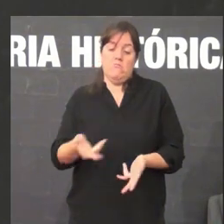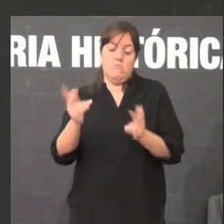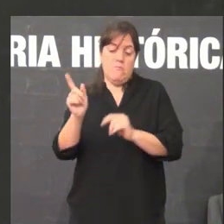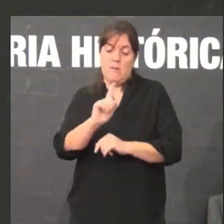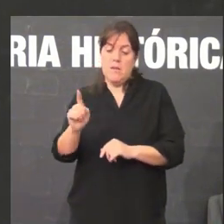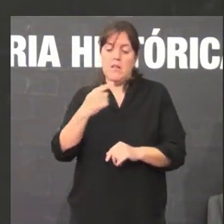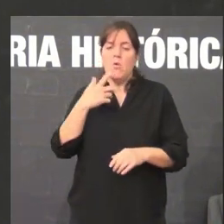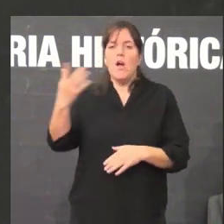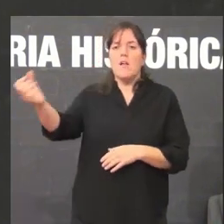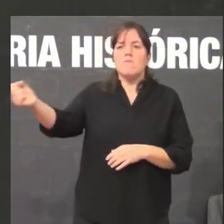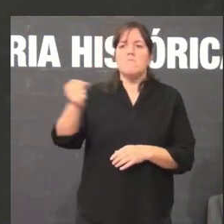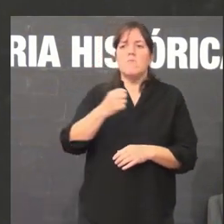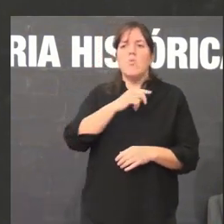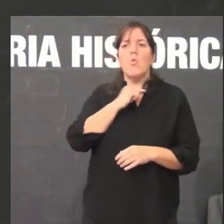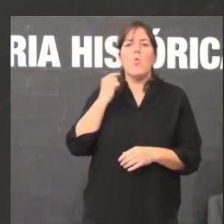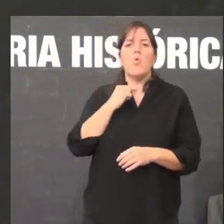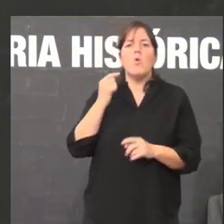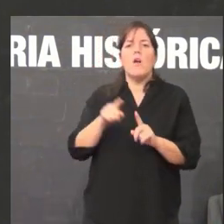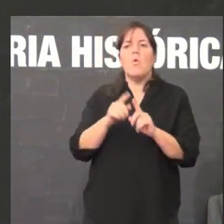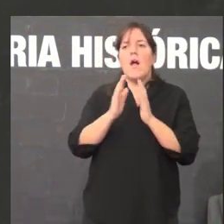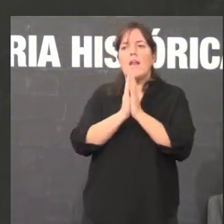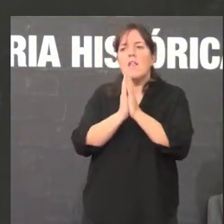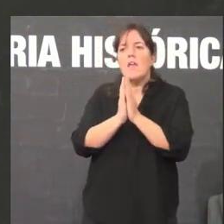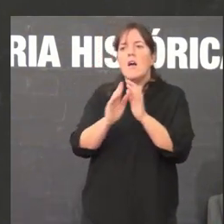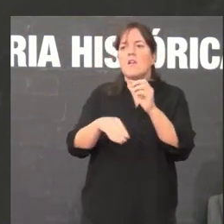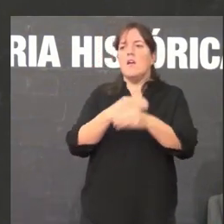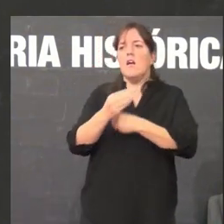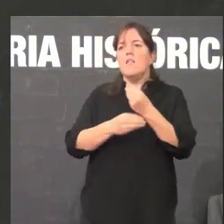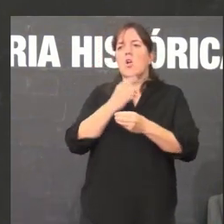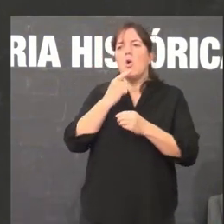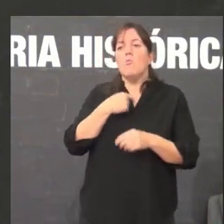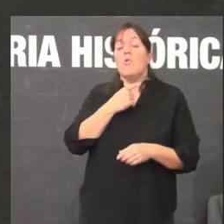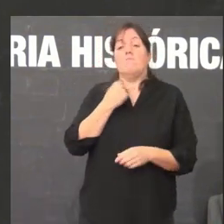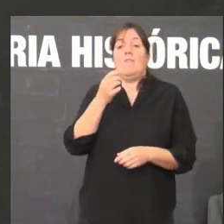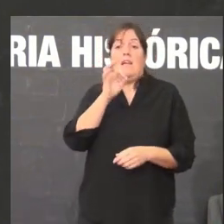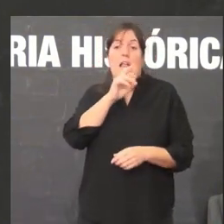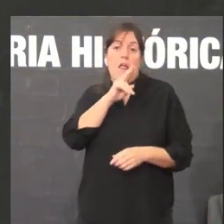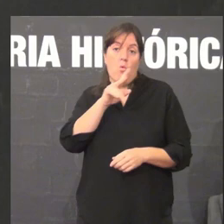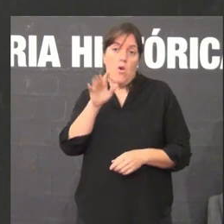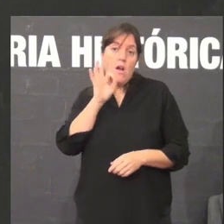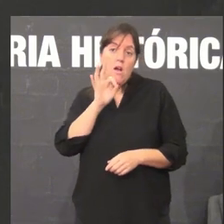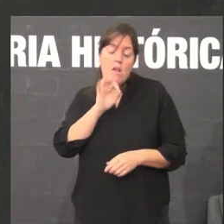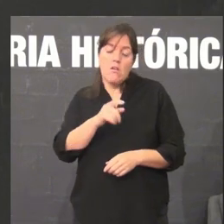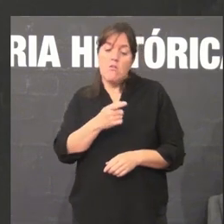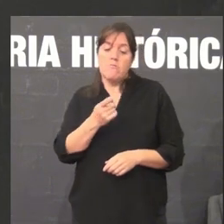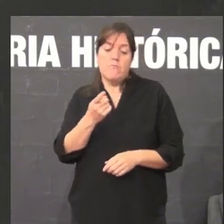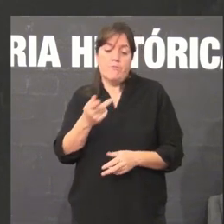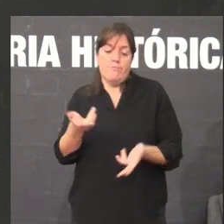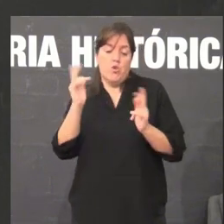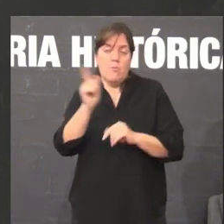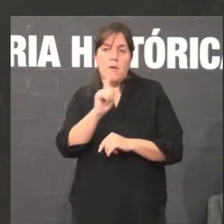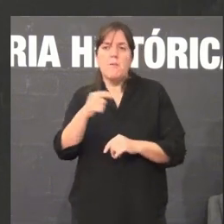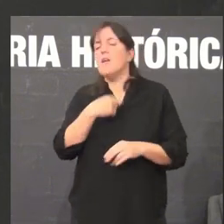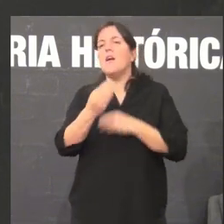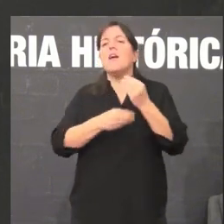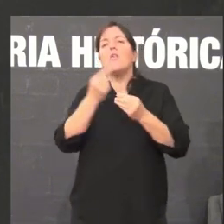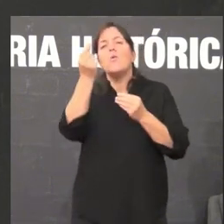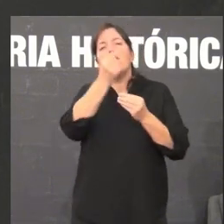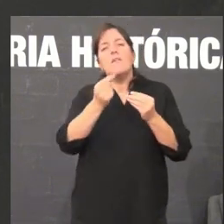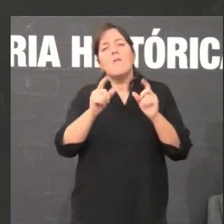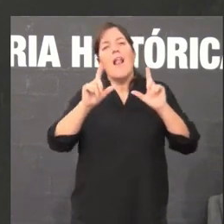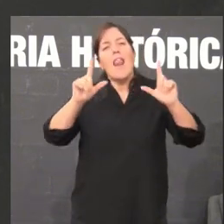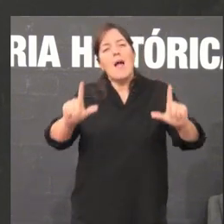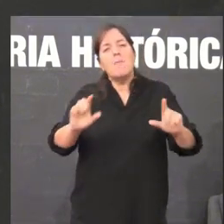entrar un padre co cal poder realizar os rezos en galego, e deseña unha lápida moi sinxelinha, moi sinxelinha,